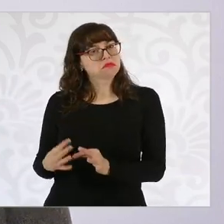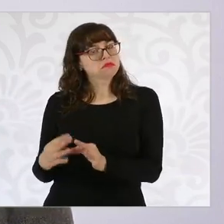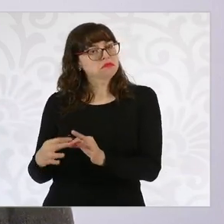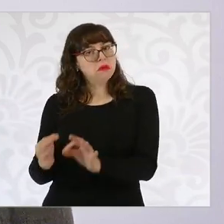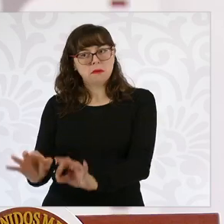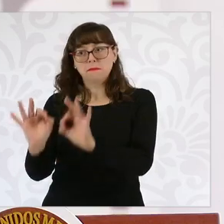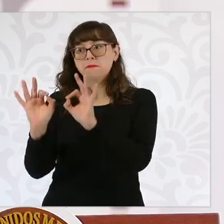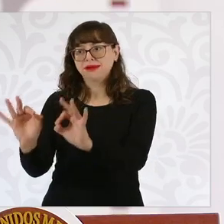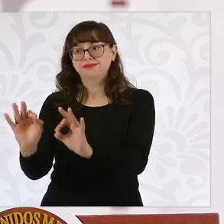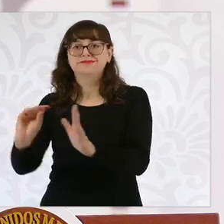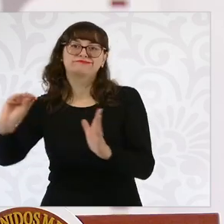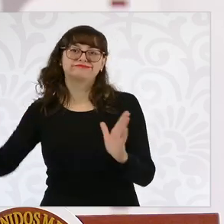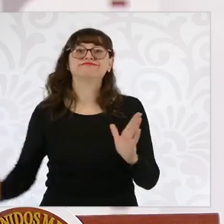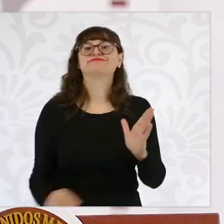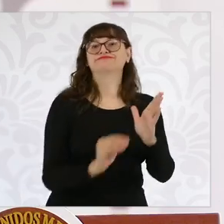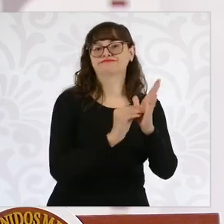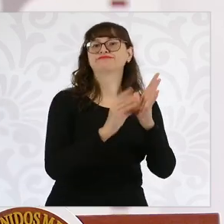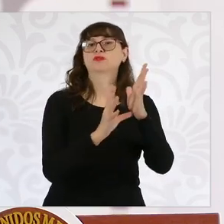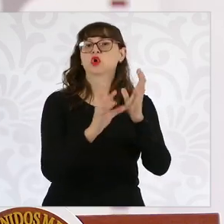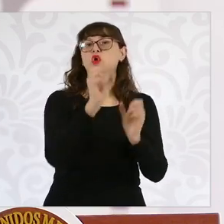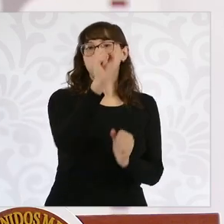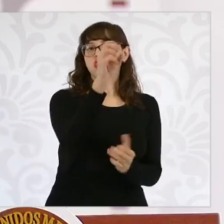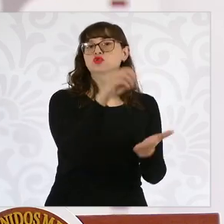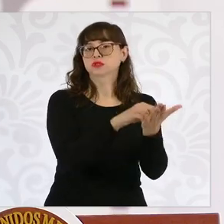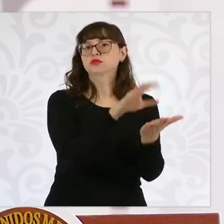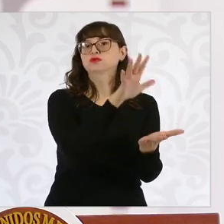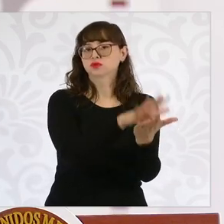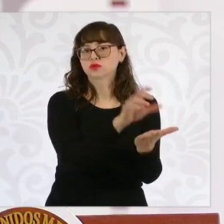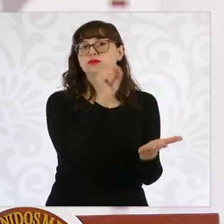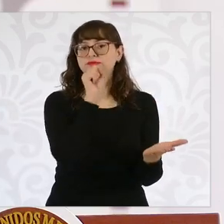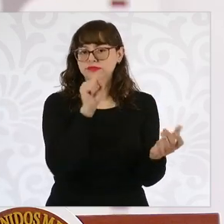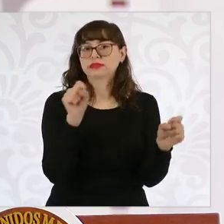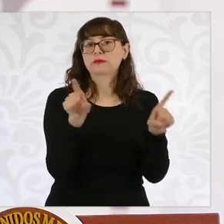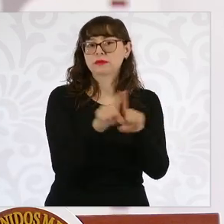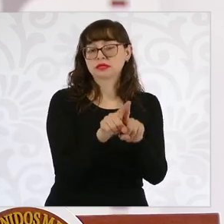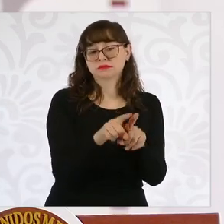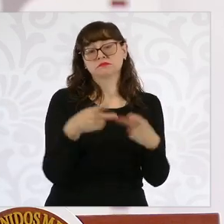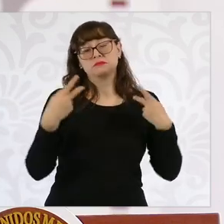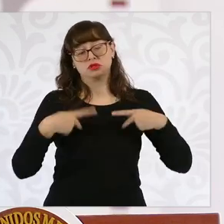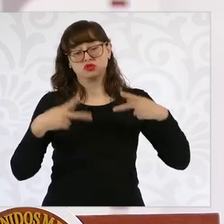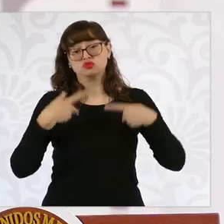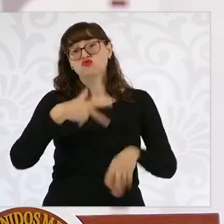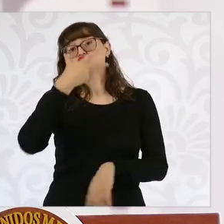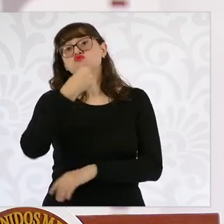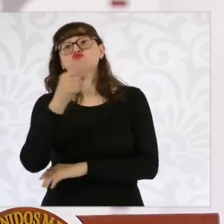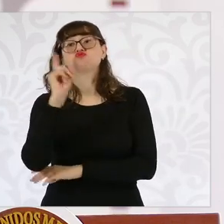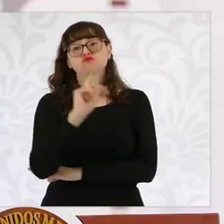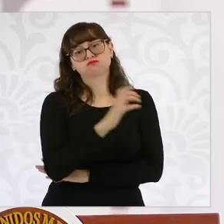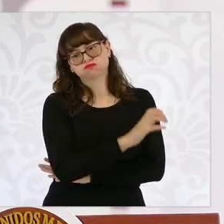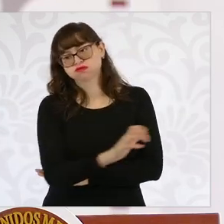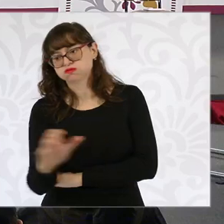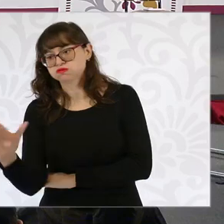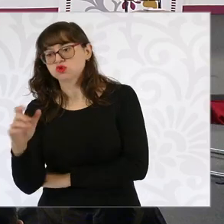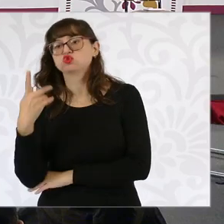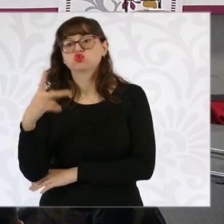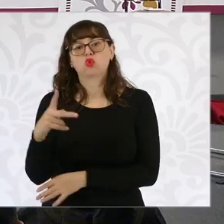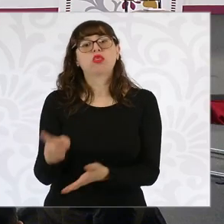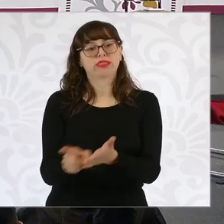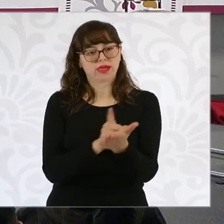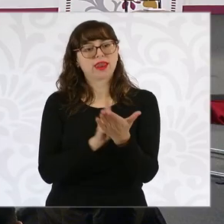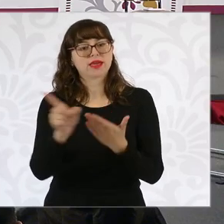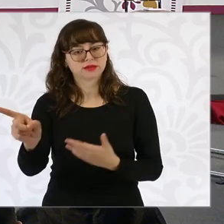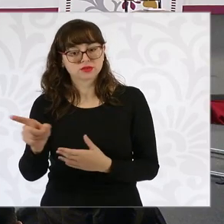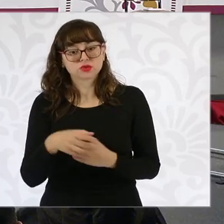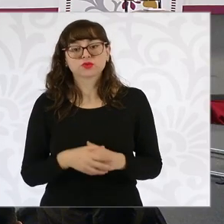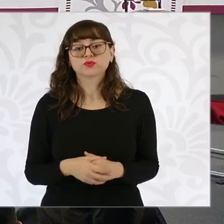se convierte en un derecho para nuestras sembradoras, sembradores, campesinos, campesinas. Adelante. También